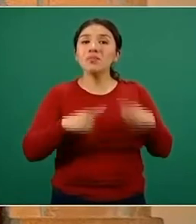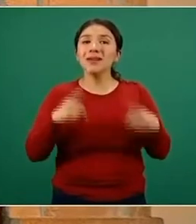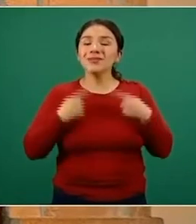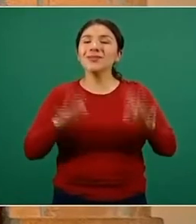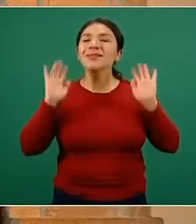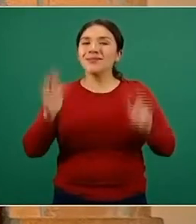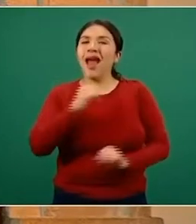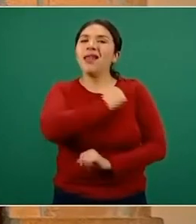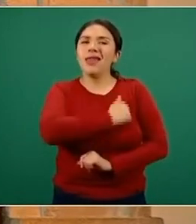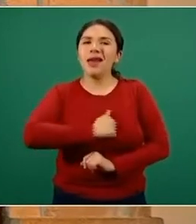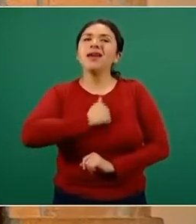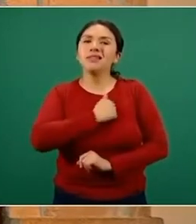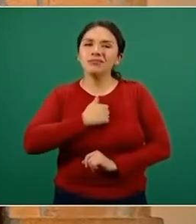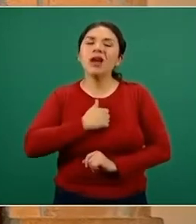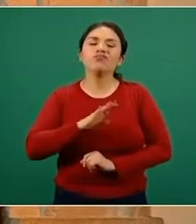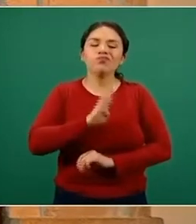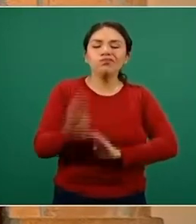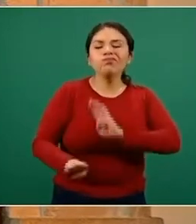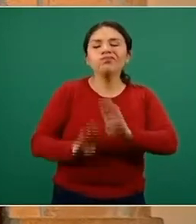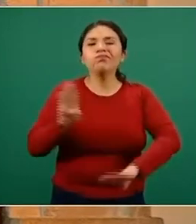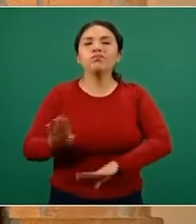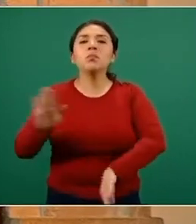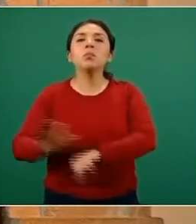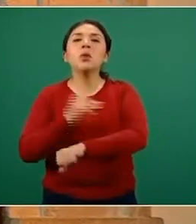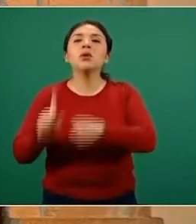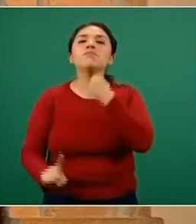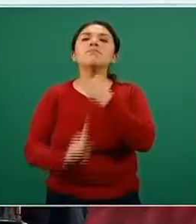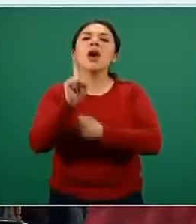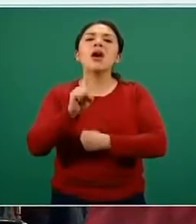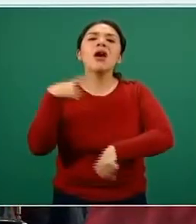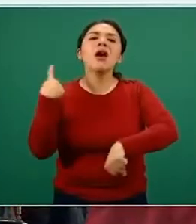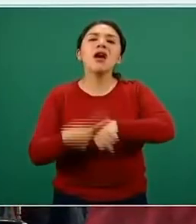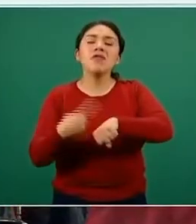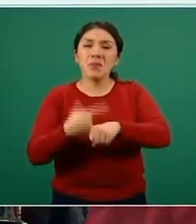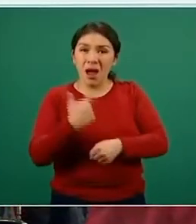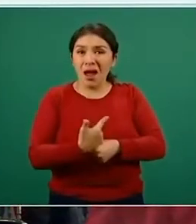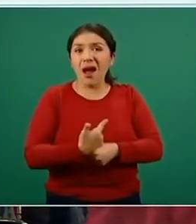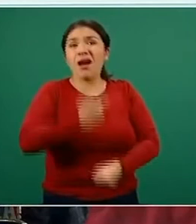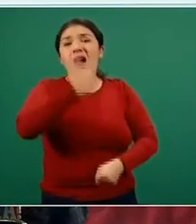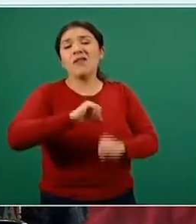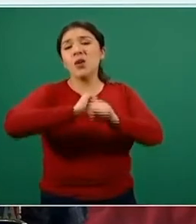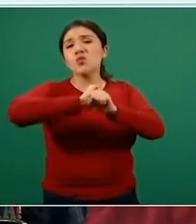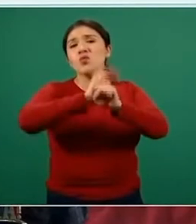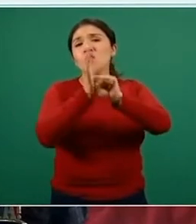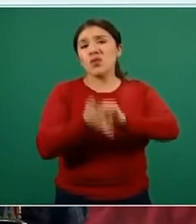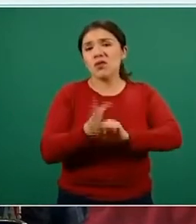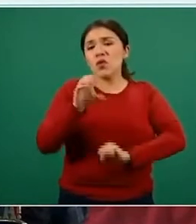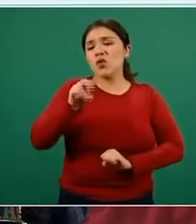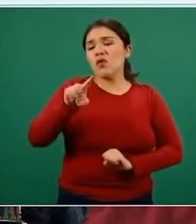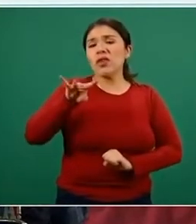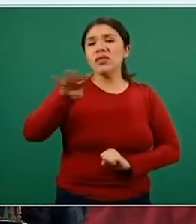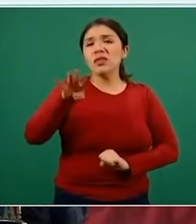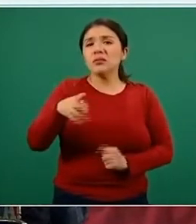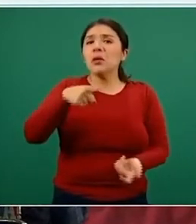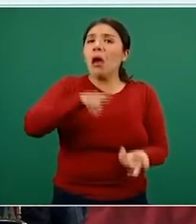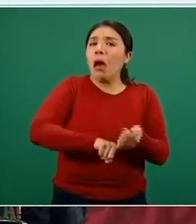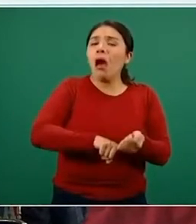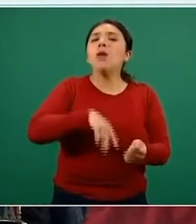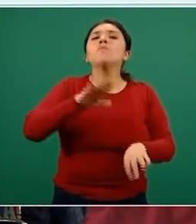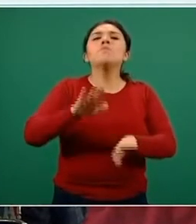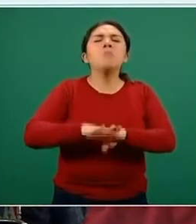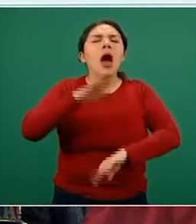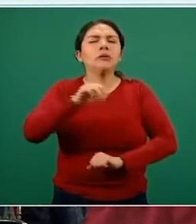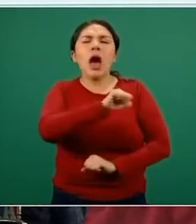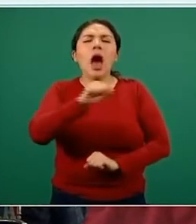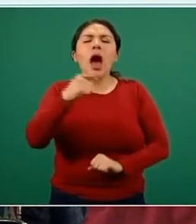lamentablemente han perdido la vida a consecuencia de las complicaciones que sabemos COVID-19 produce, sobre todo